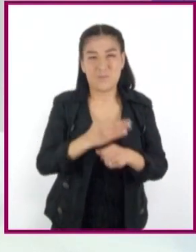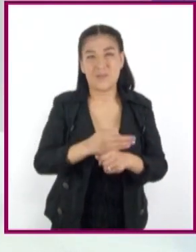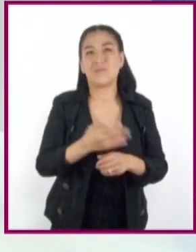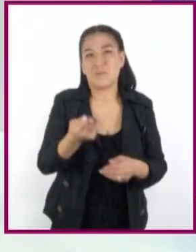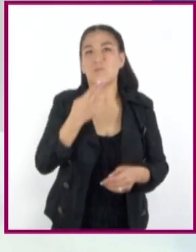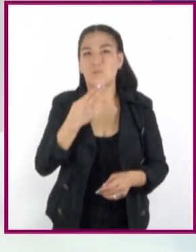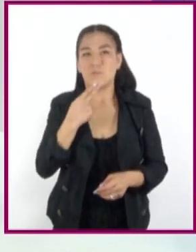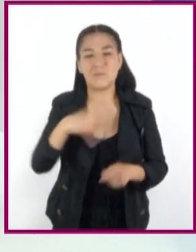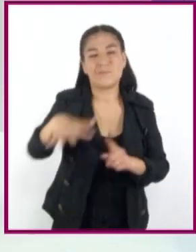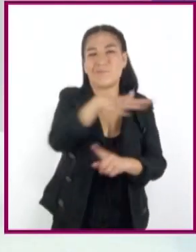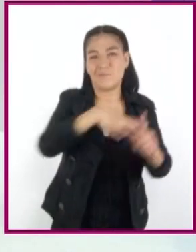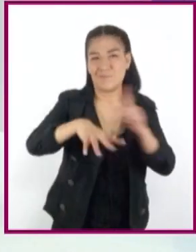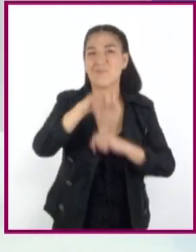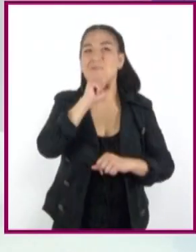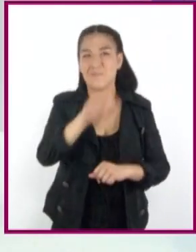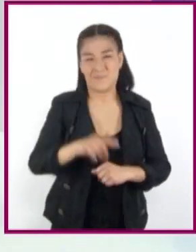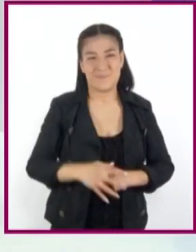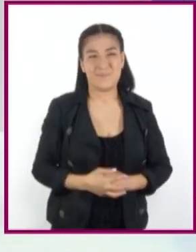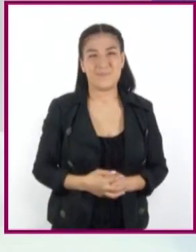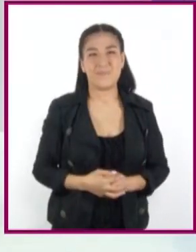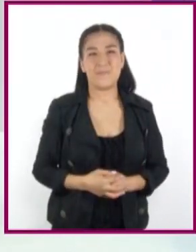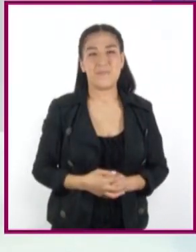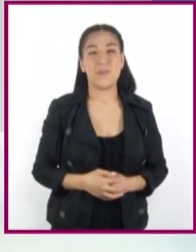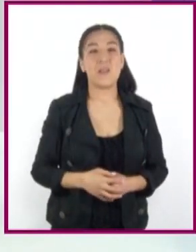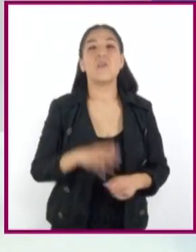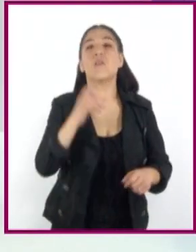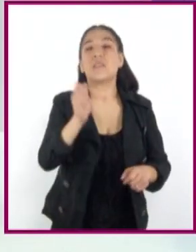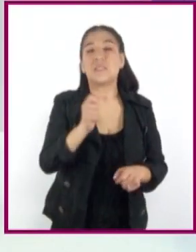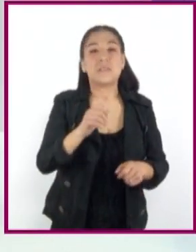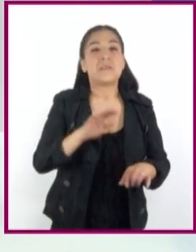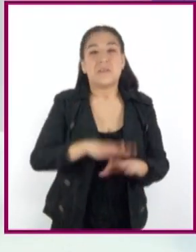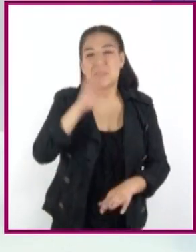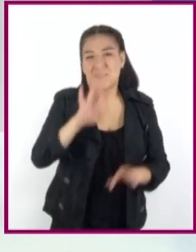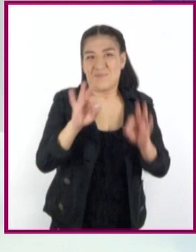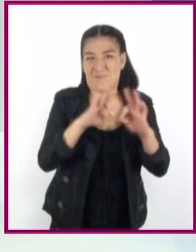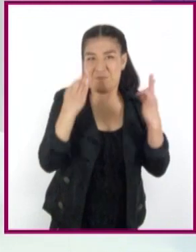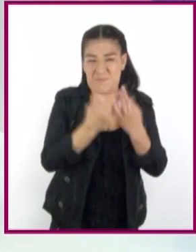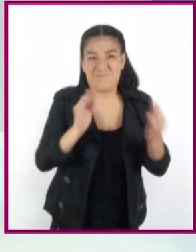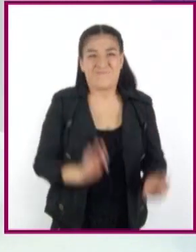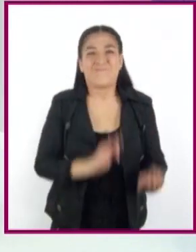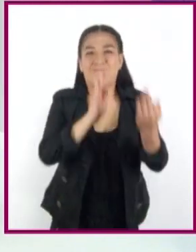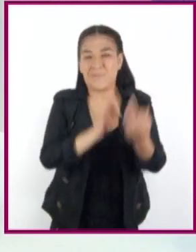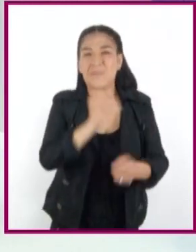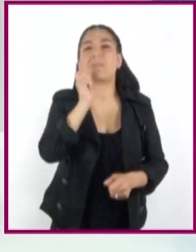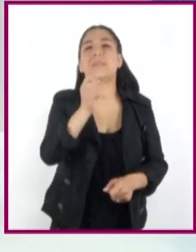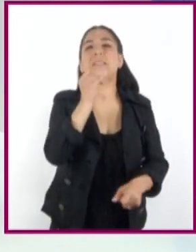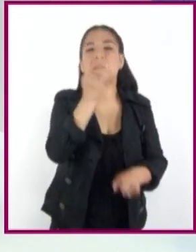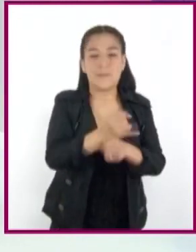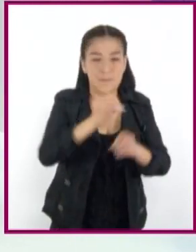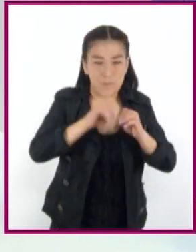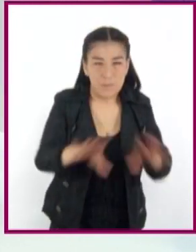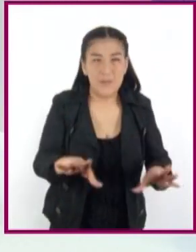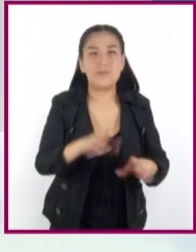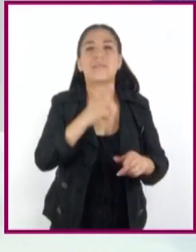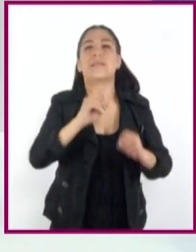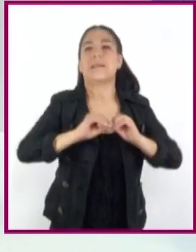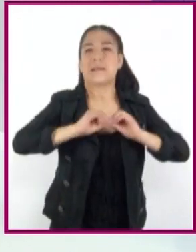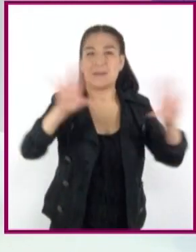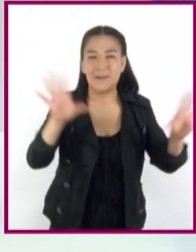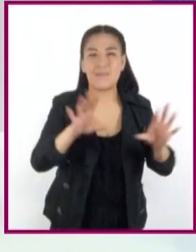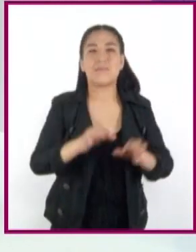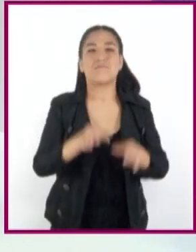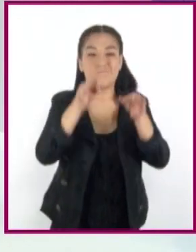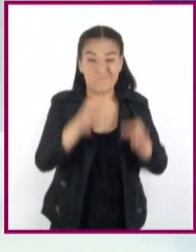están a su alrededor. Y una forma de enfrentarlas es contar con información clara, adecuada